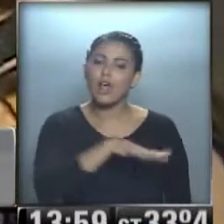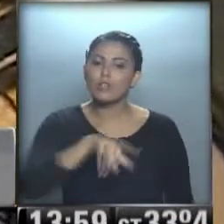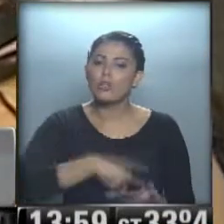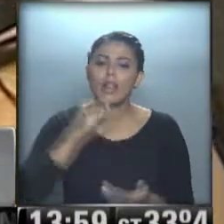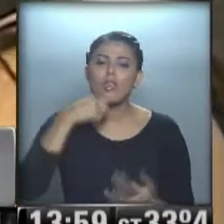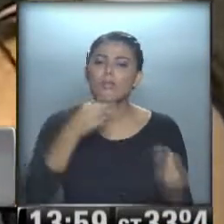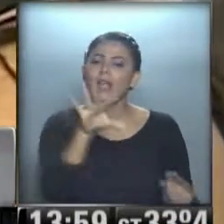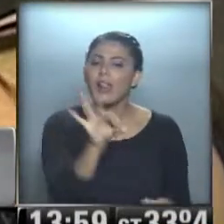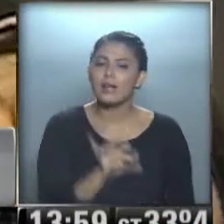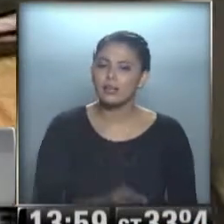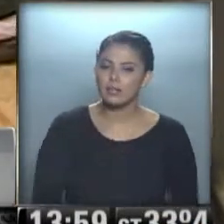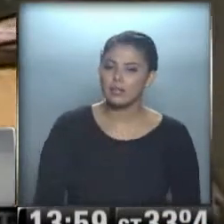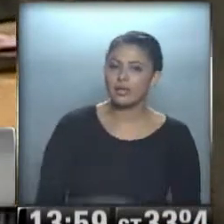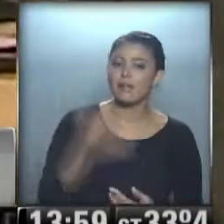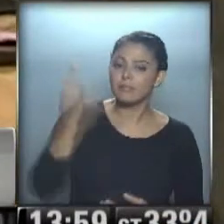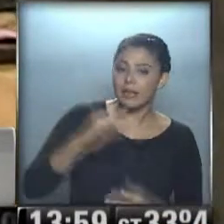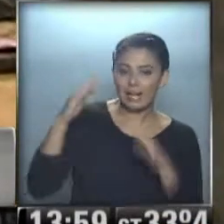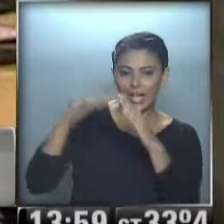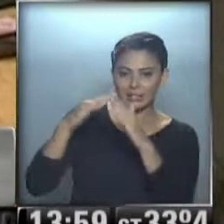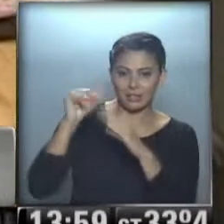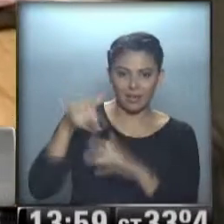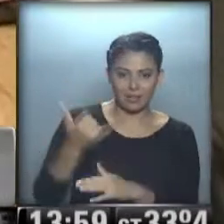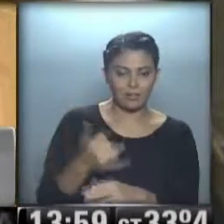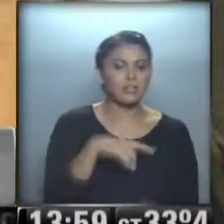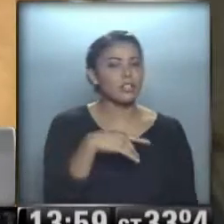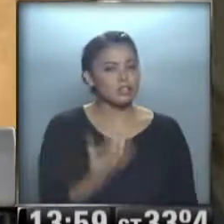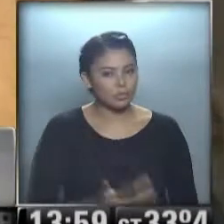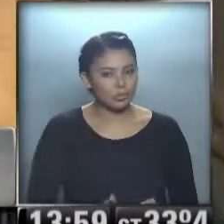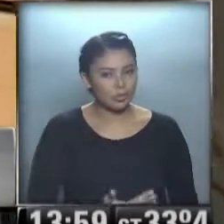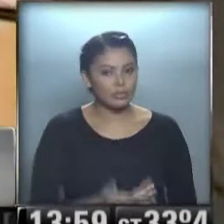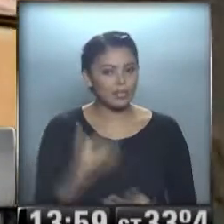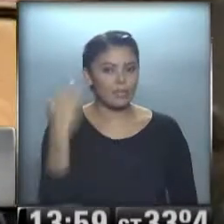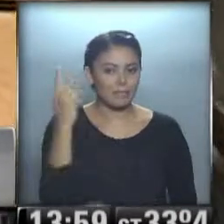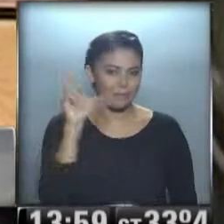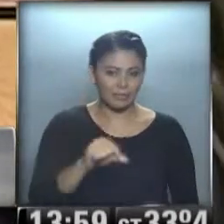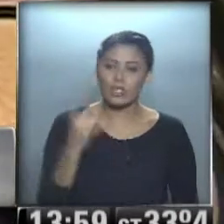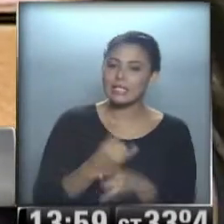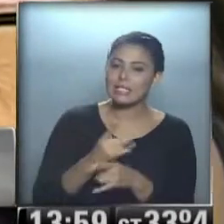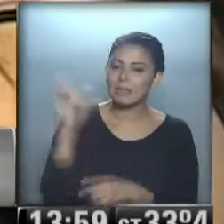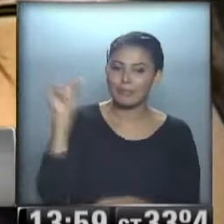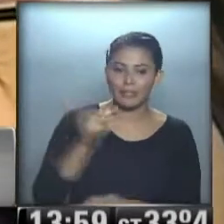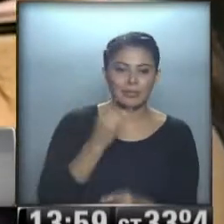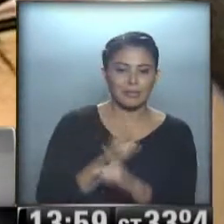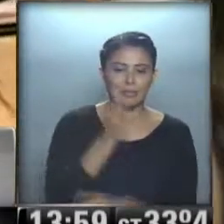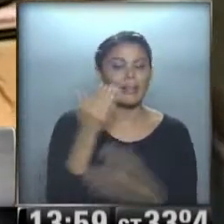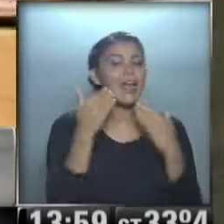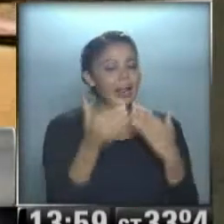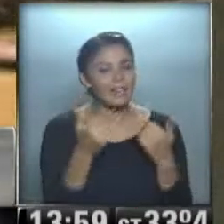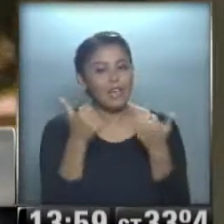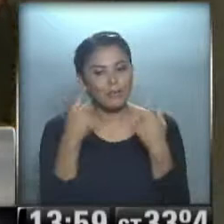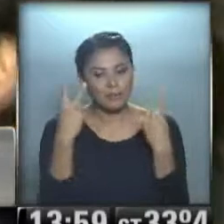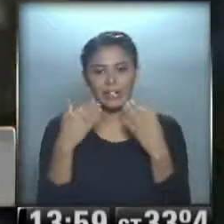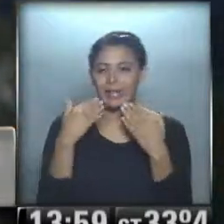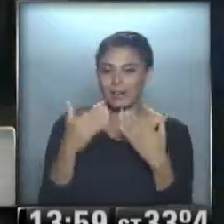¿Por qué lo eligieron? En realidad tenemos una casa allá. Es decir que gasolero. Siempre, vamos siempre. Chicas, gracias y buen viaje.